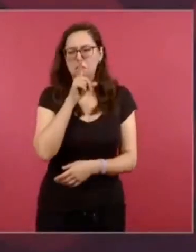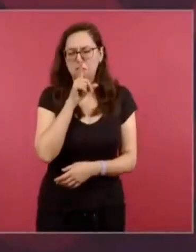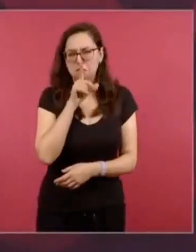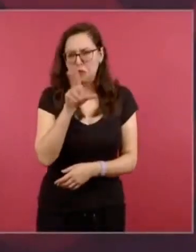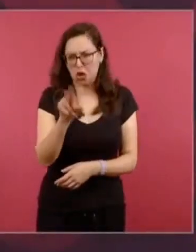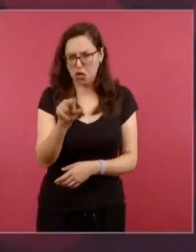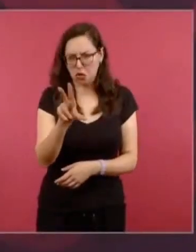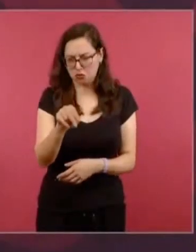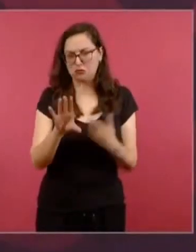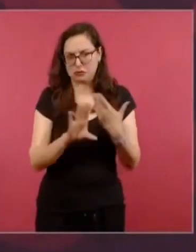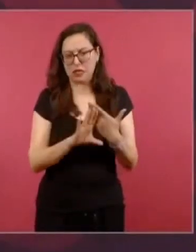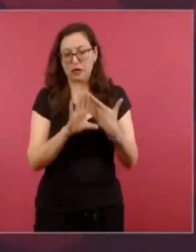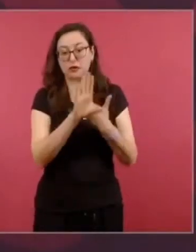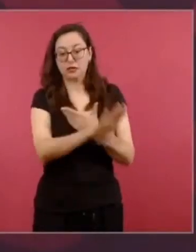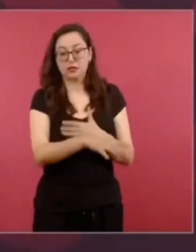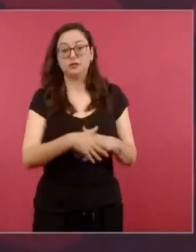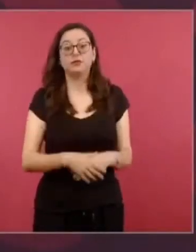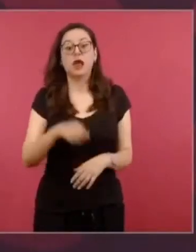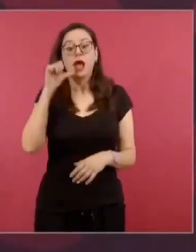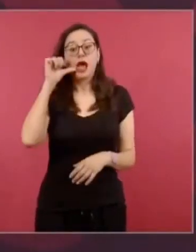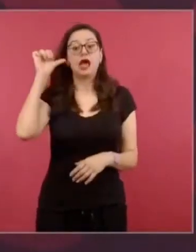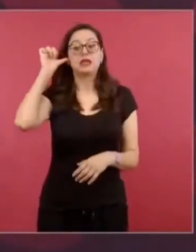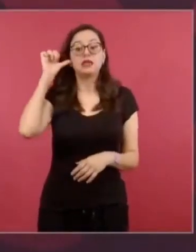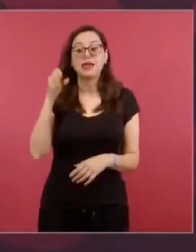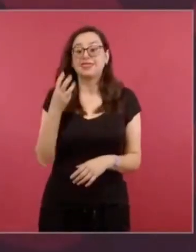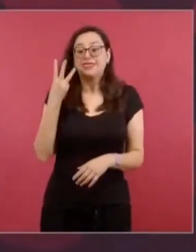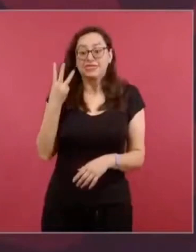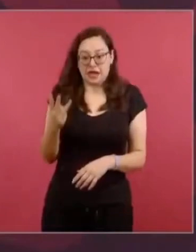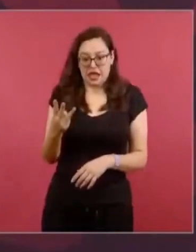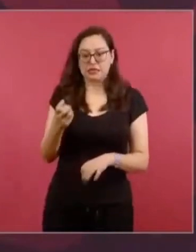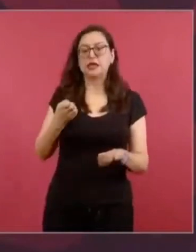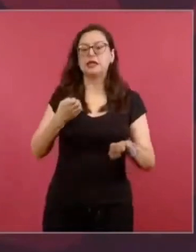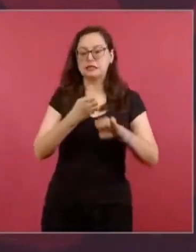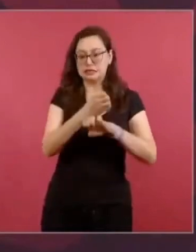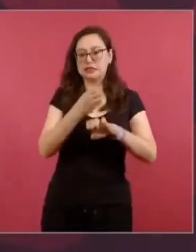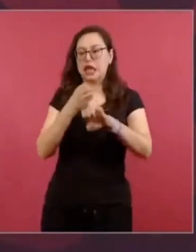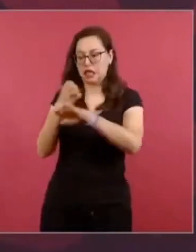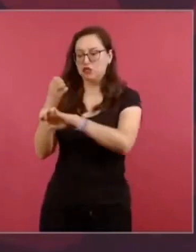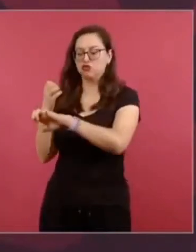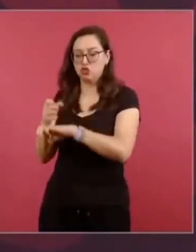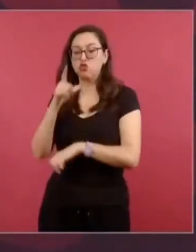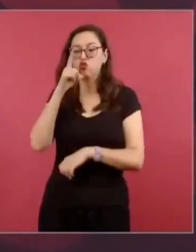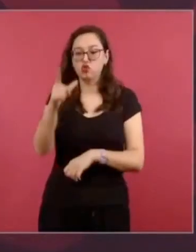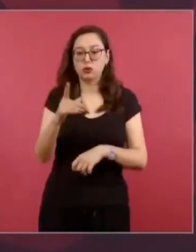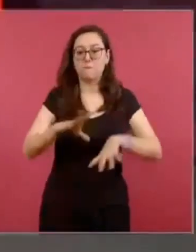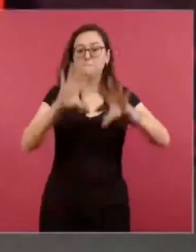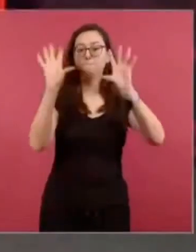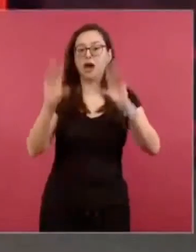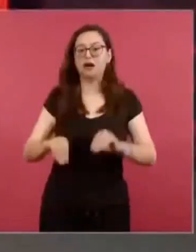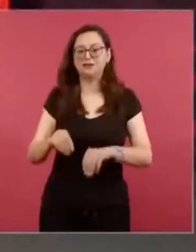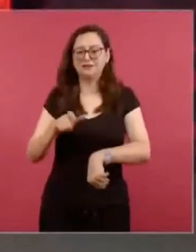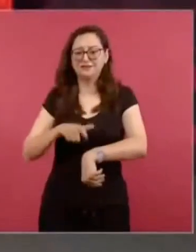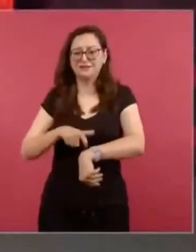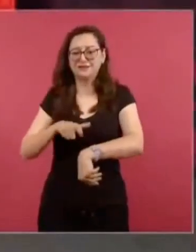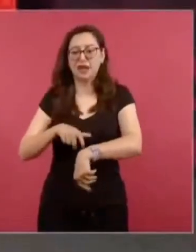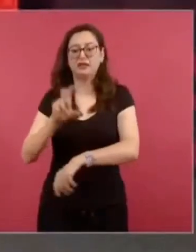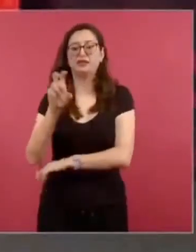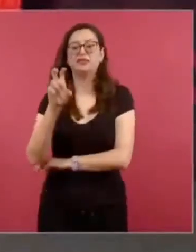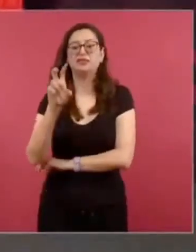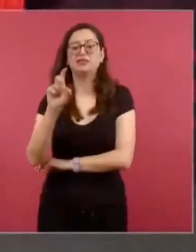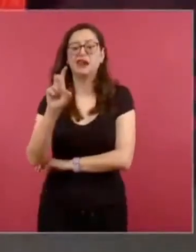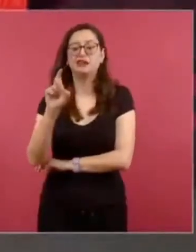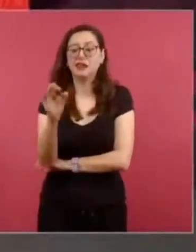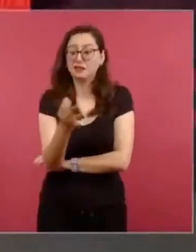lo mencionaste, fueron tres, cuatro estados y fue media hora porque se